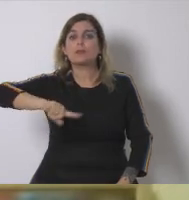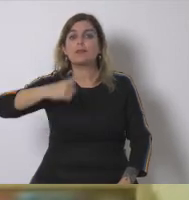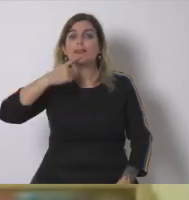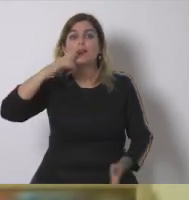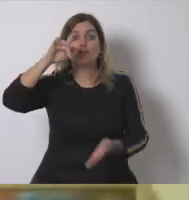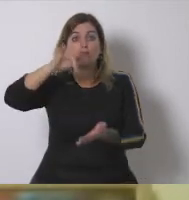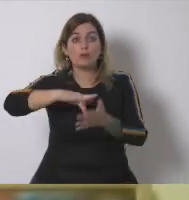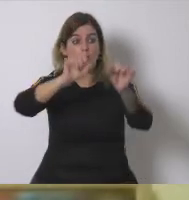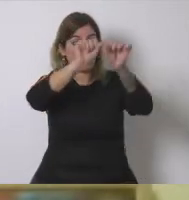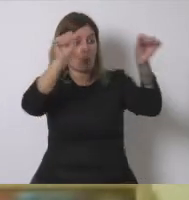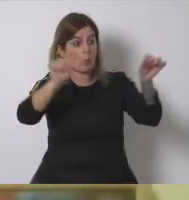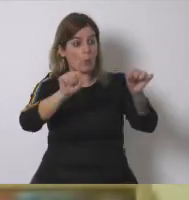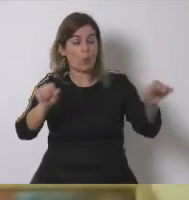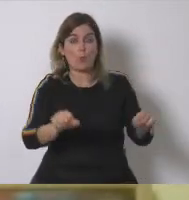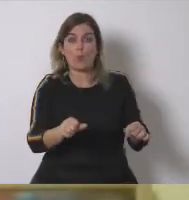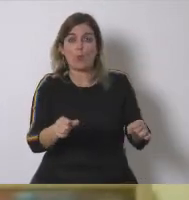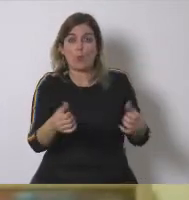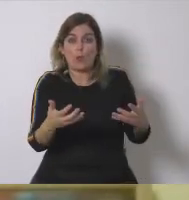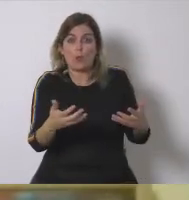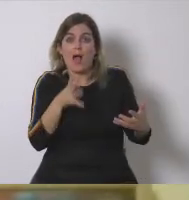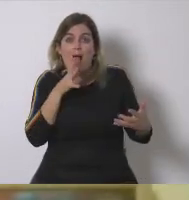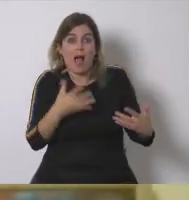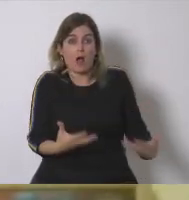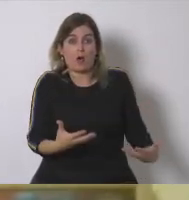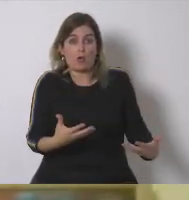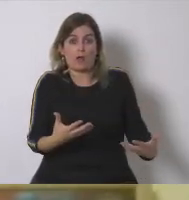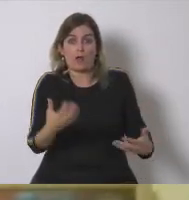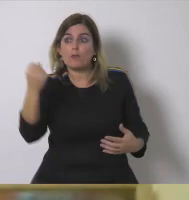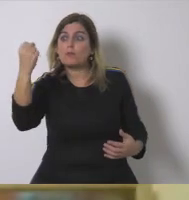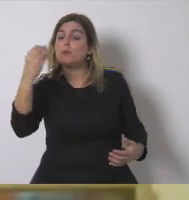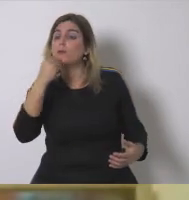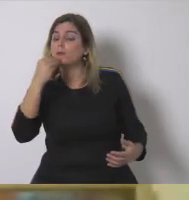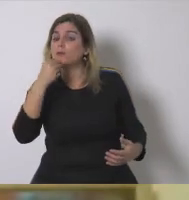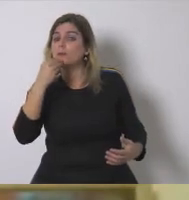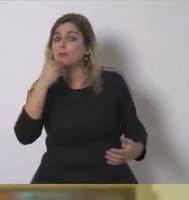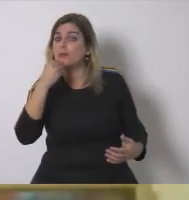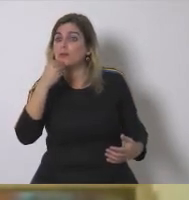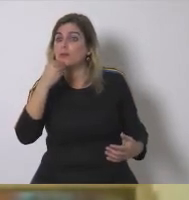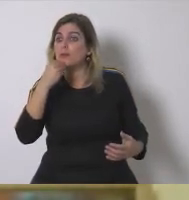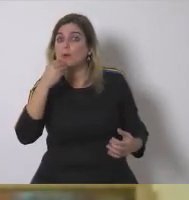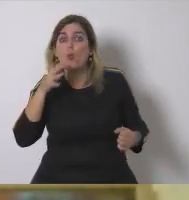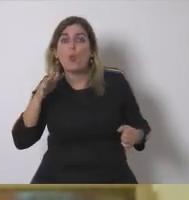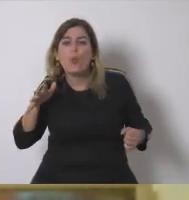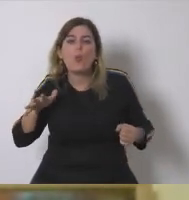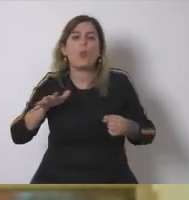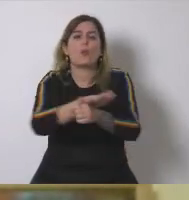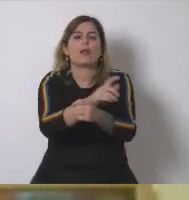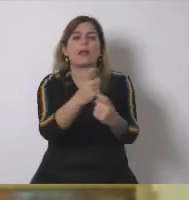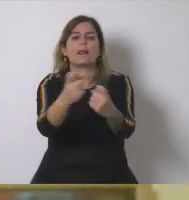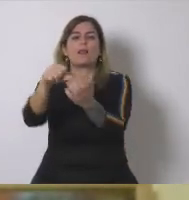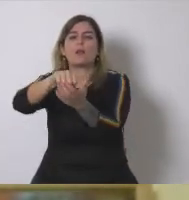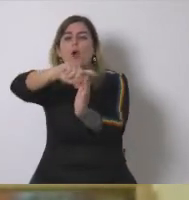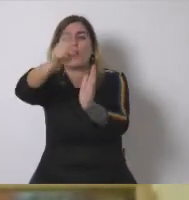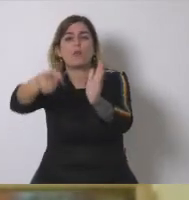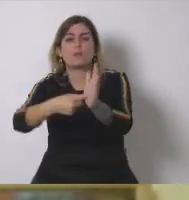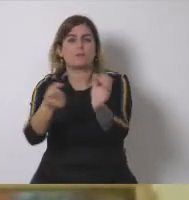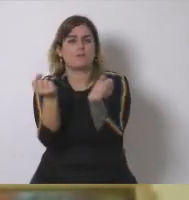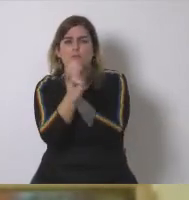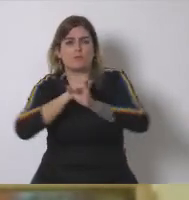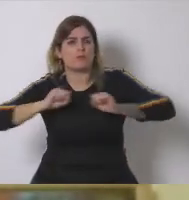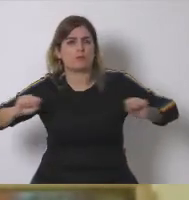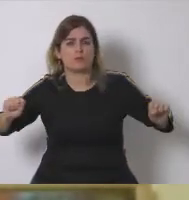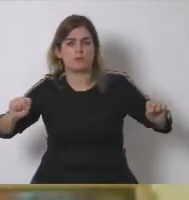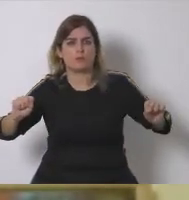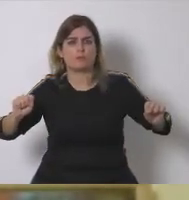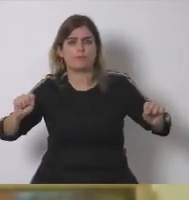explicamos que en este modelo actual la agroecología y la soberanía alimentaria no puede dar de